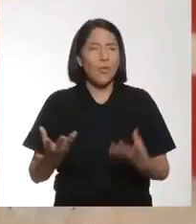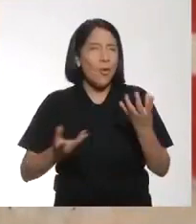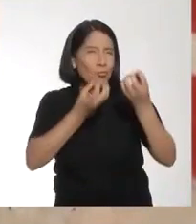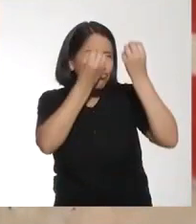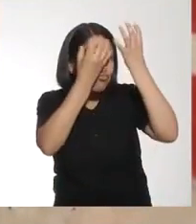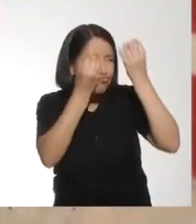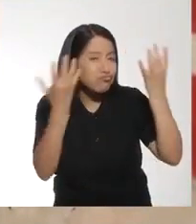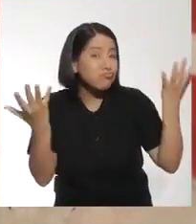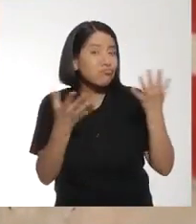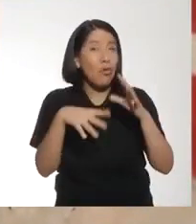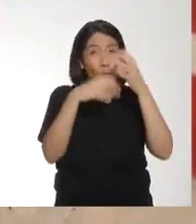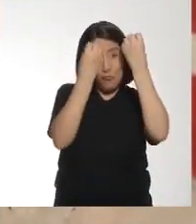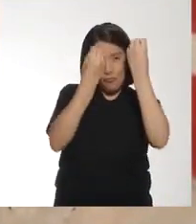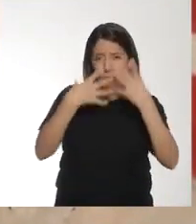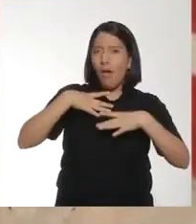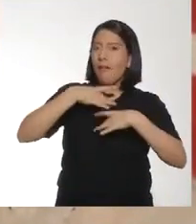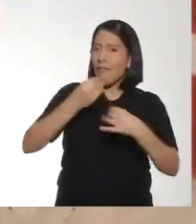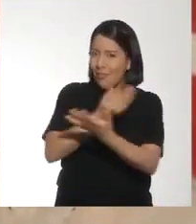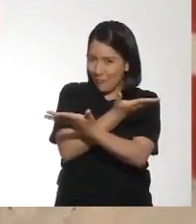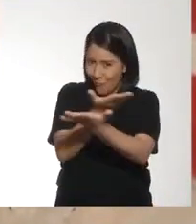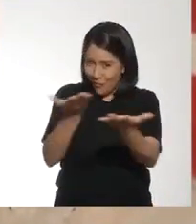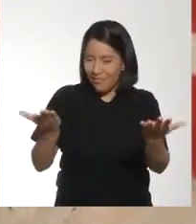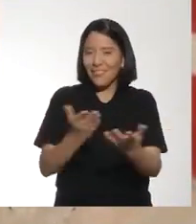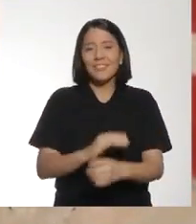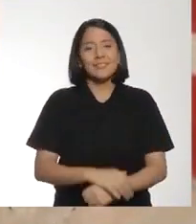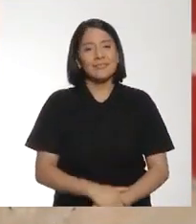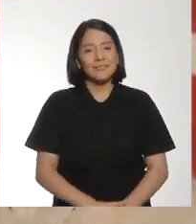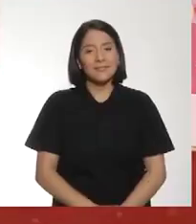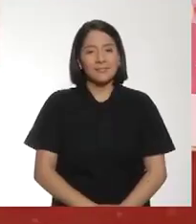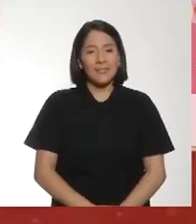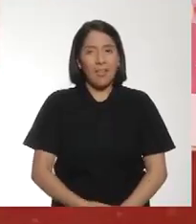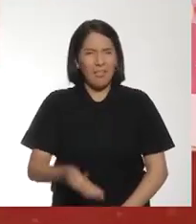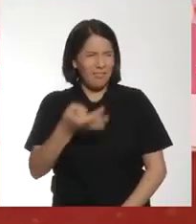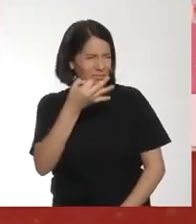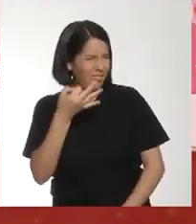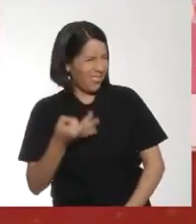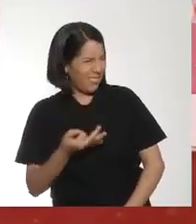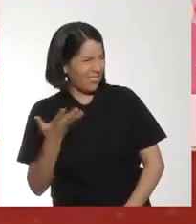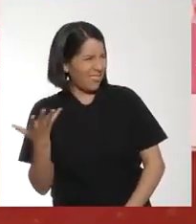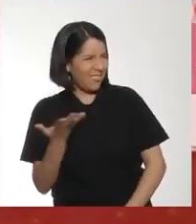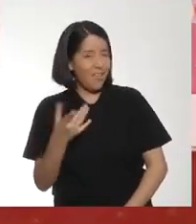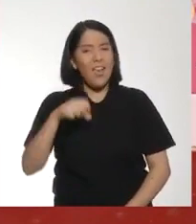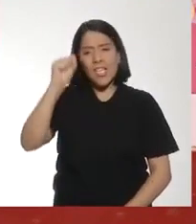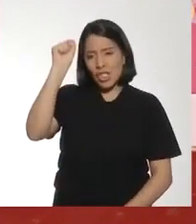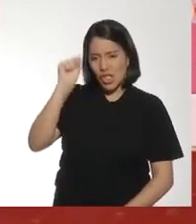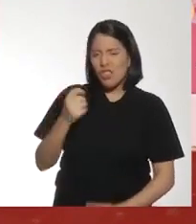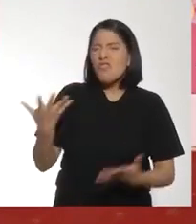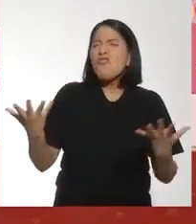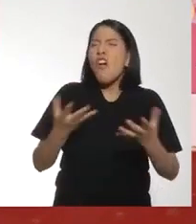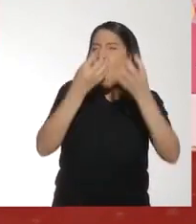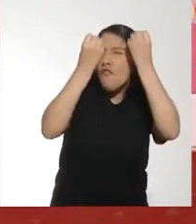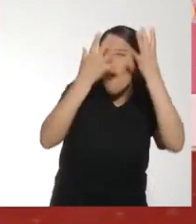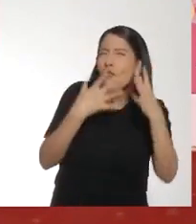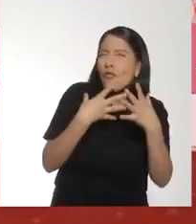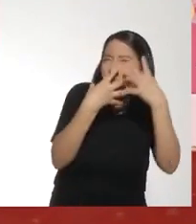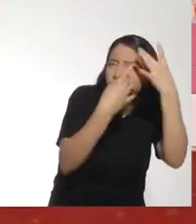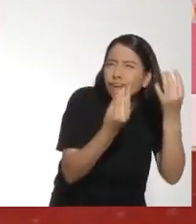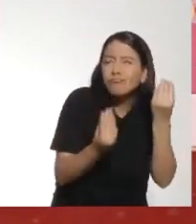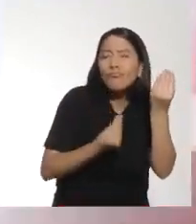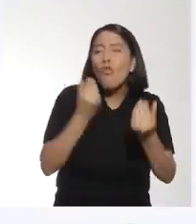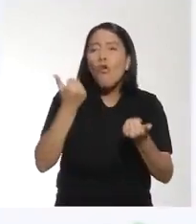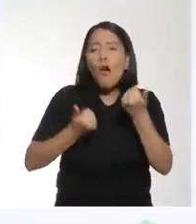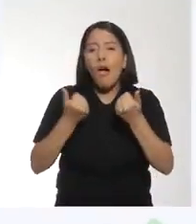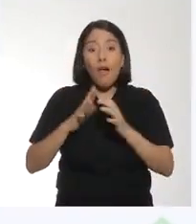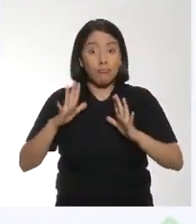Te quería contar algo. Hay unos datos interesantes que quisiera compartir contigo. ¿De verdad? ¡Claro que sí! ¿Y cuáles son? Me ha dado mucha